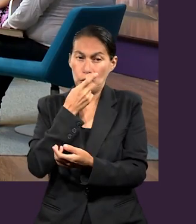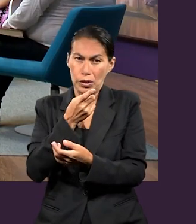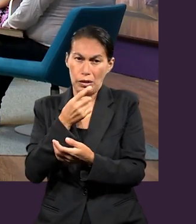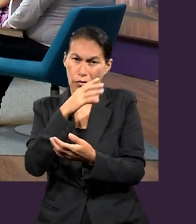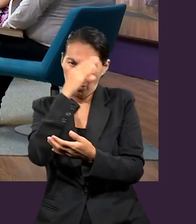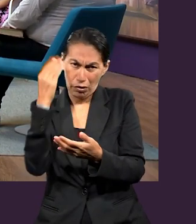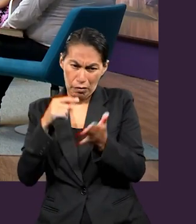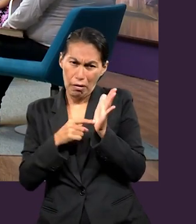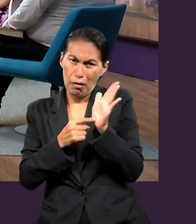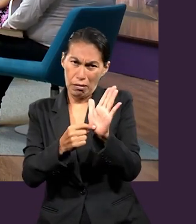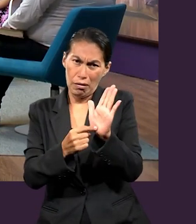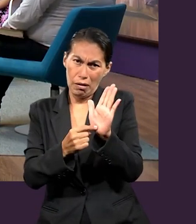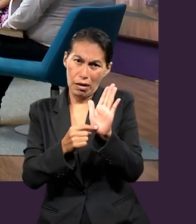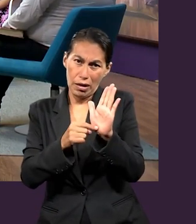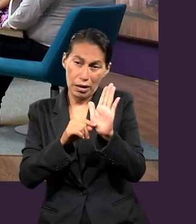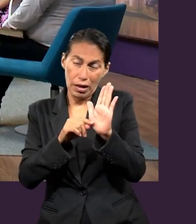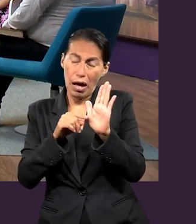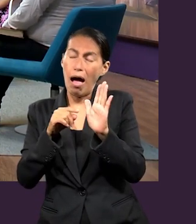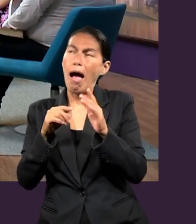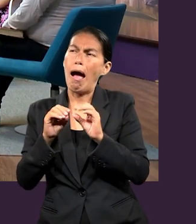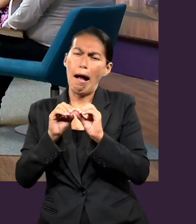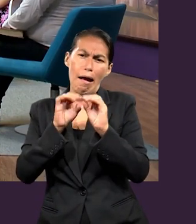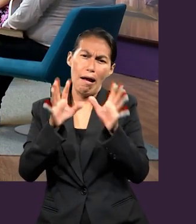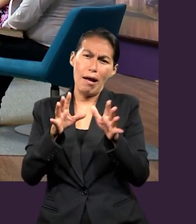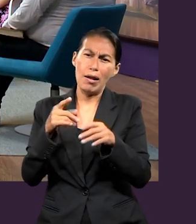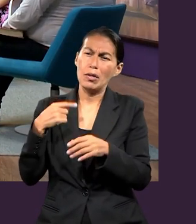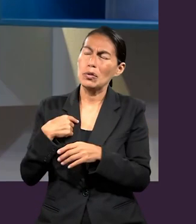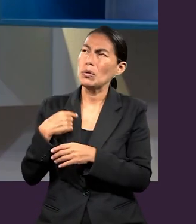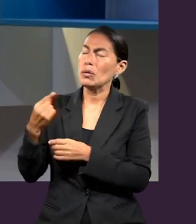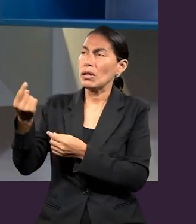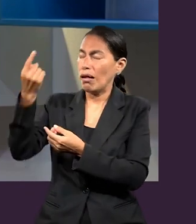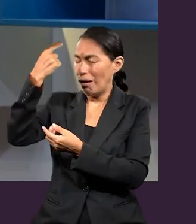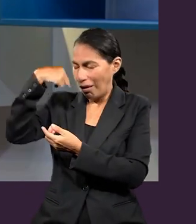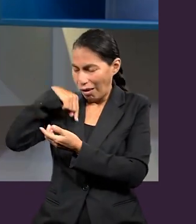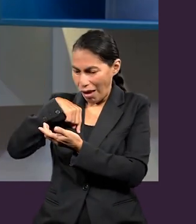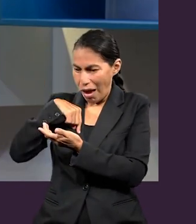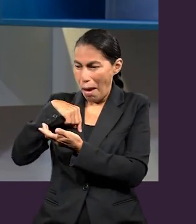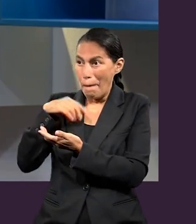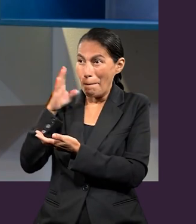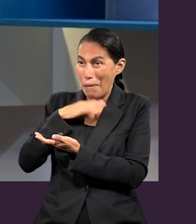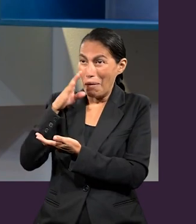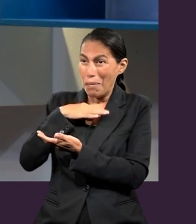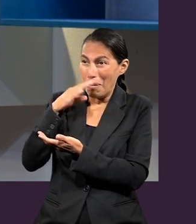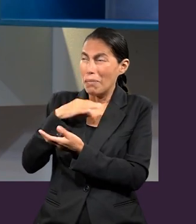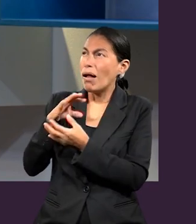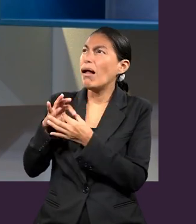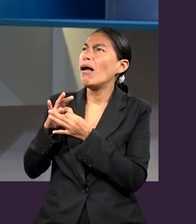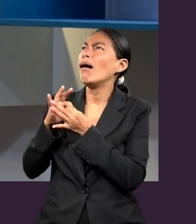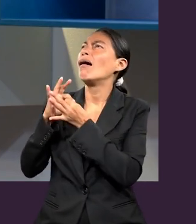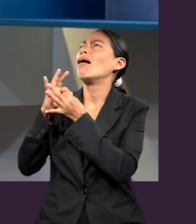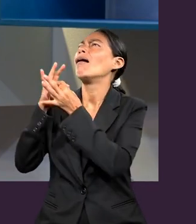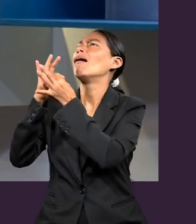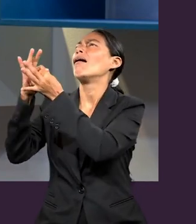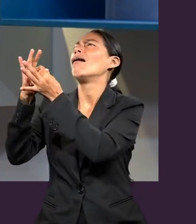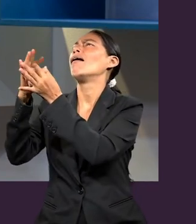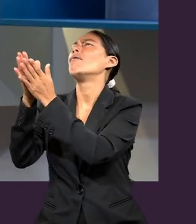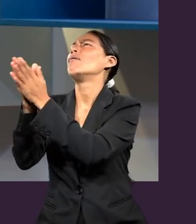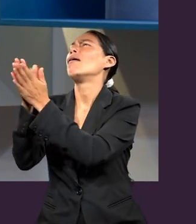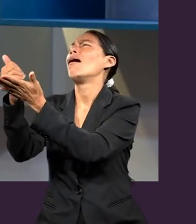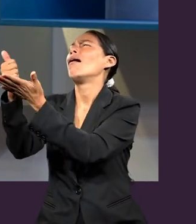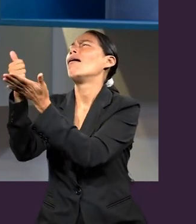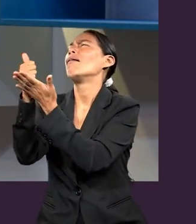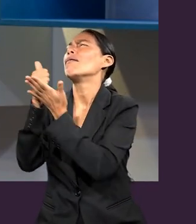como dijiste tú, en el caso de las fotografías, será más clara y tus imperfecciones se verán en abierto y claro